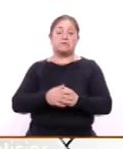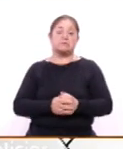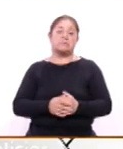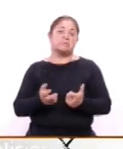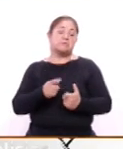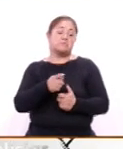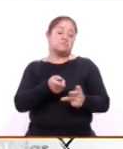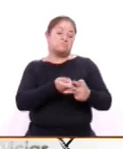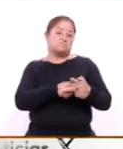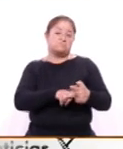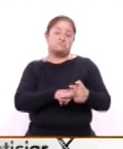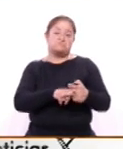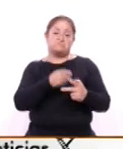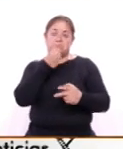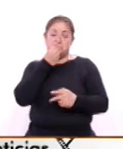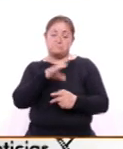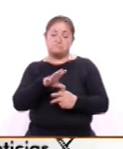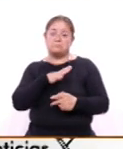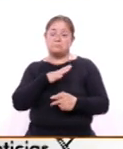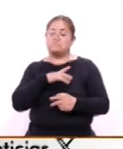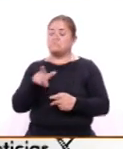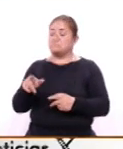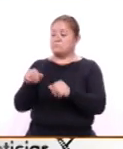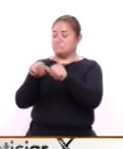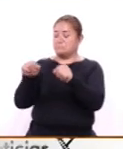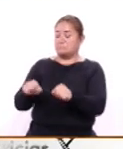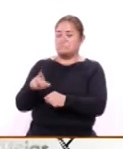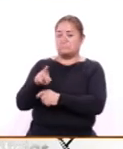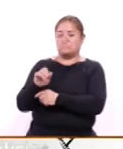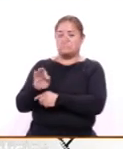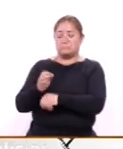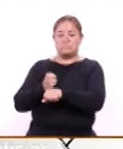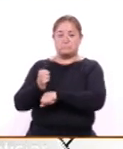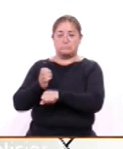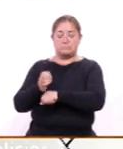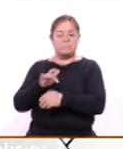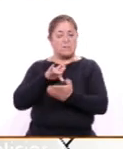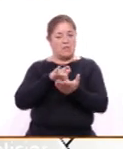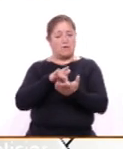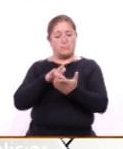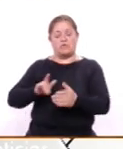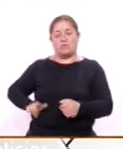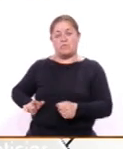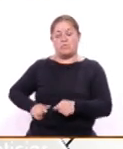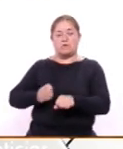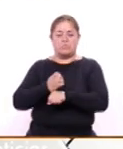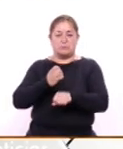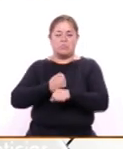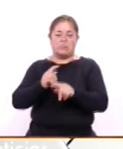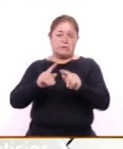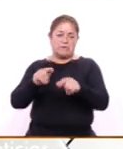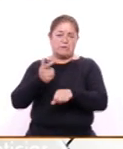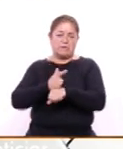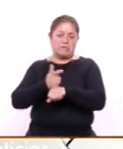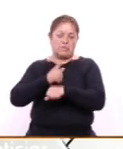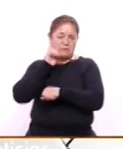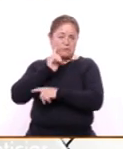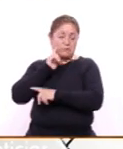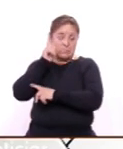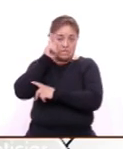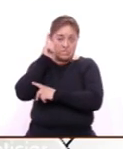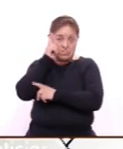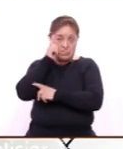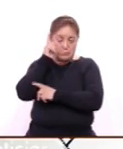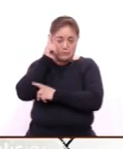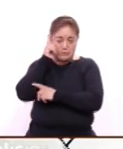una gran iniciativa que se tuvo por parte del sistema estatal DIF con todo el apoyo del gobierno del estado de Tlaxcala, de la licenciada Lorena Cuellar Cisneros